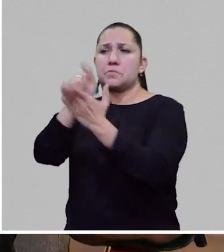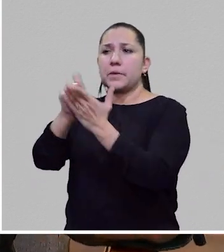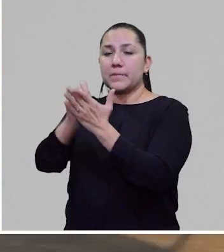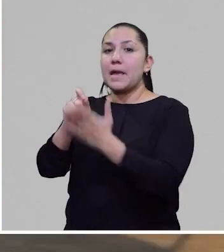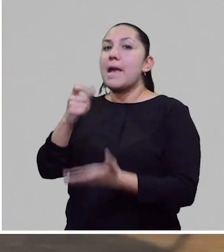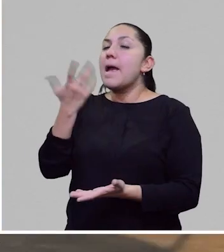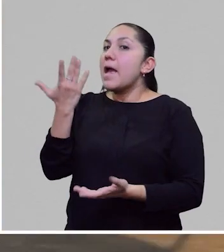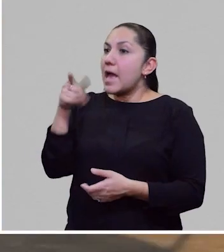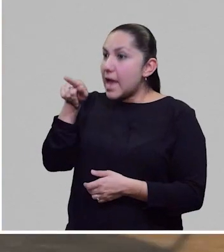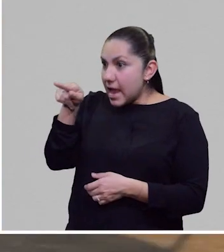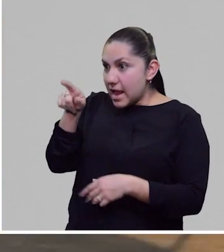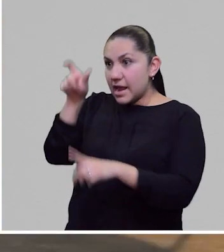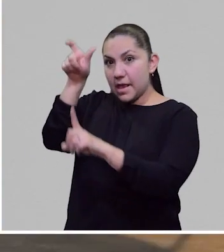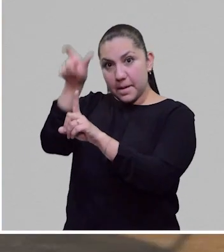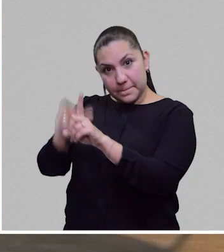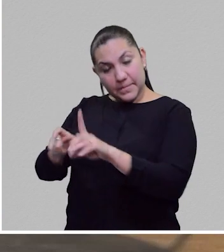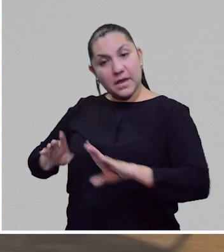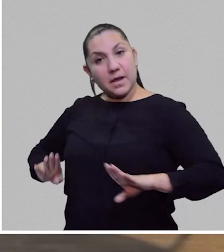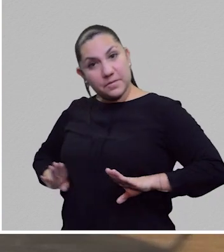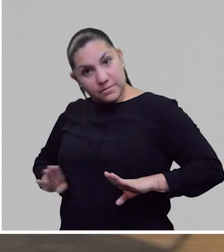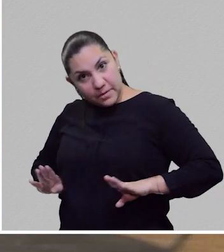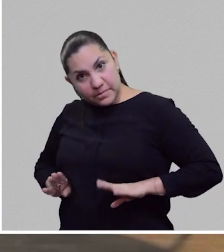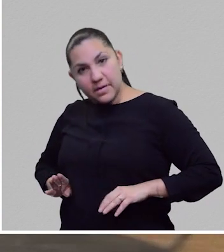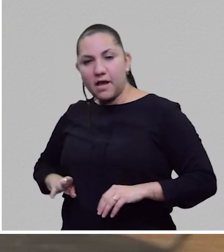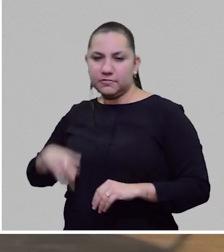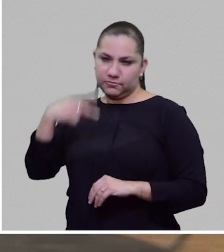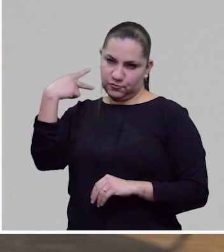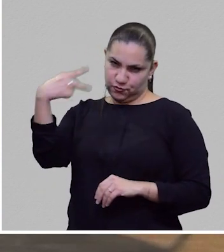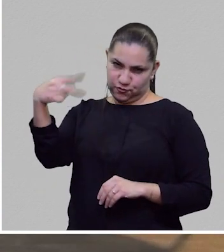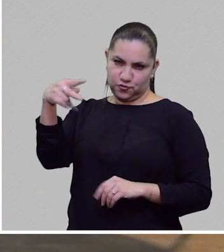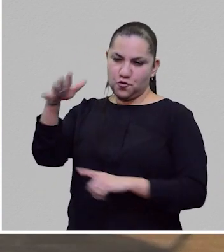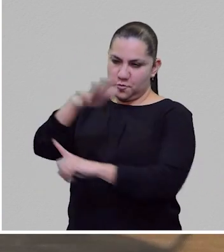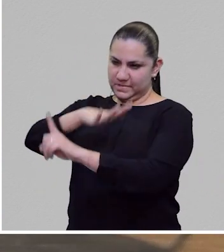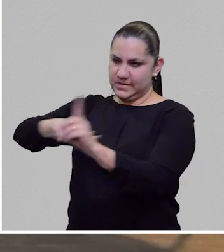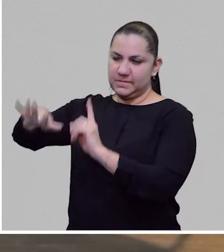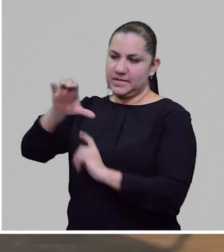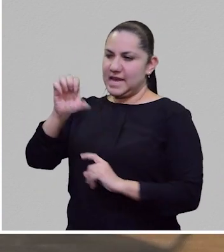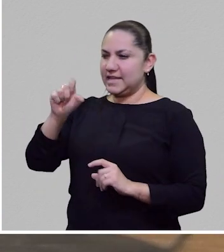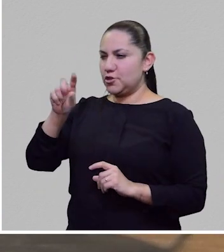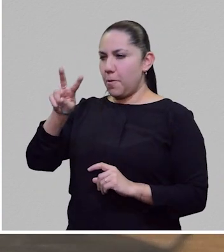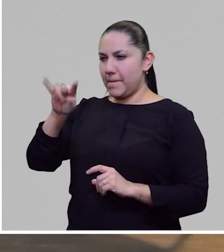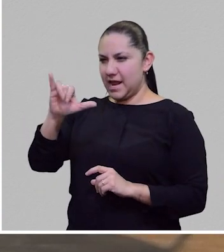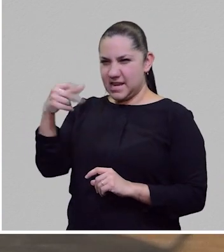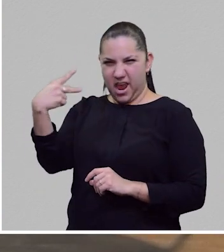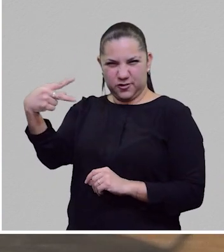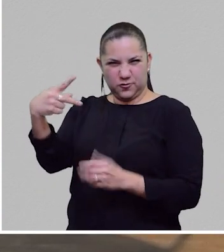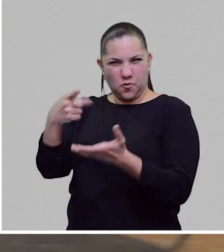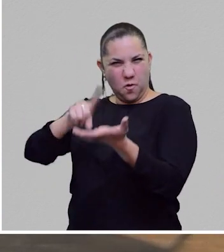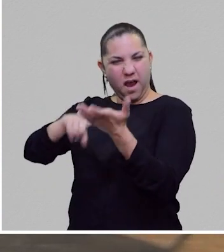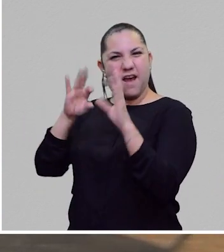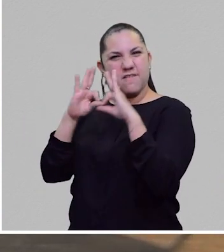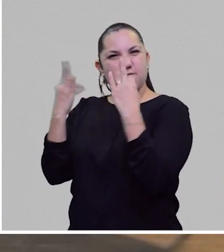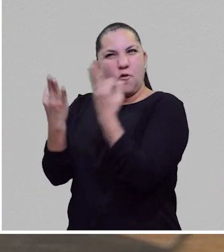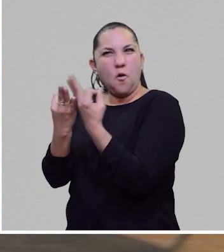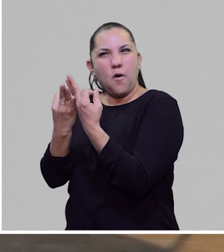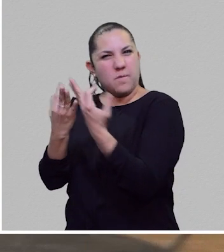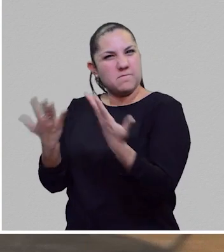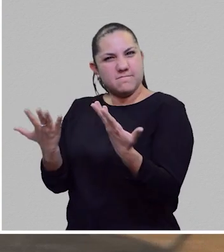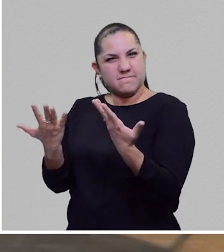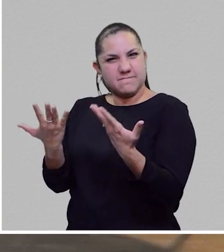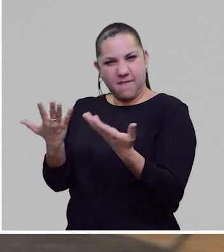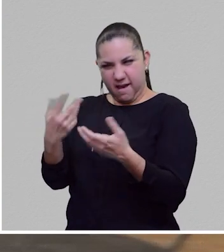agrio, como buen eslavo, un humor muy cáustico,